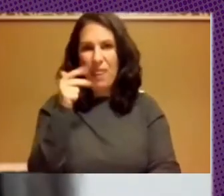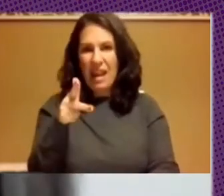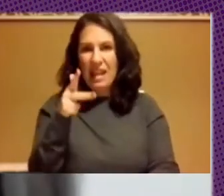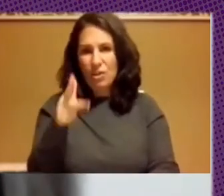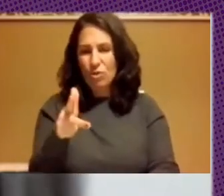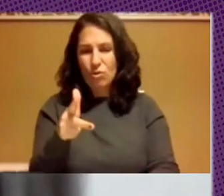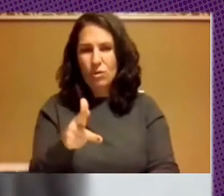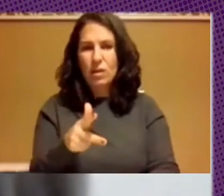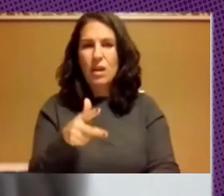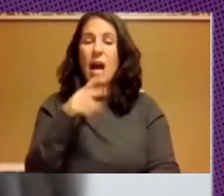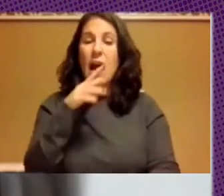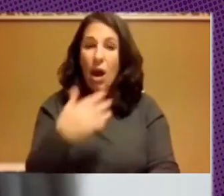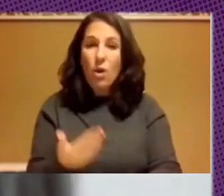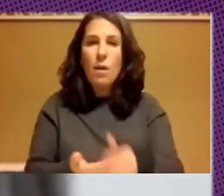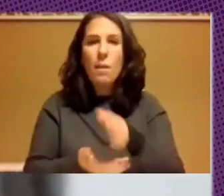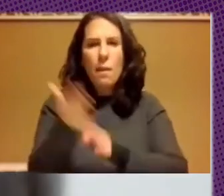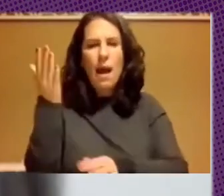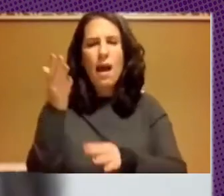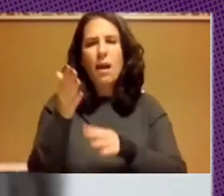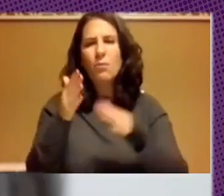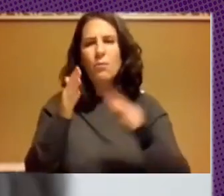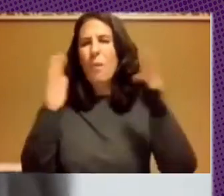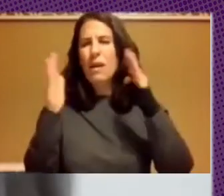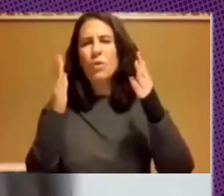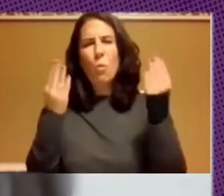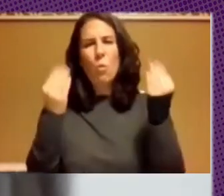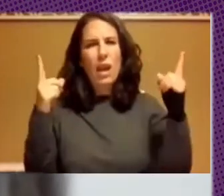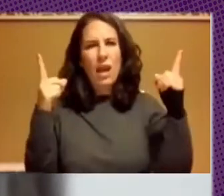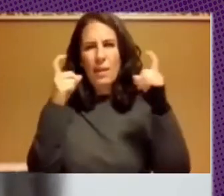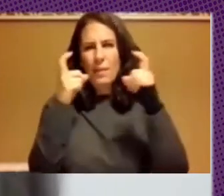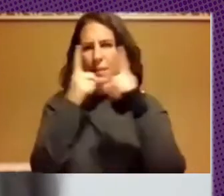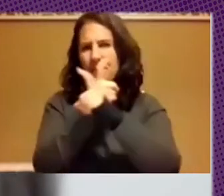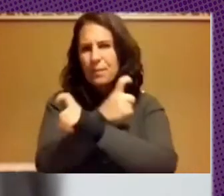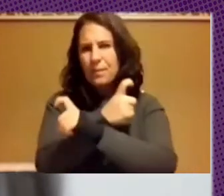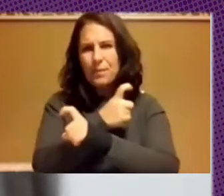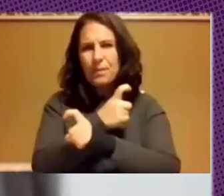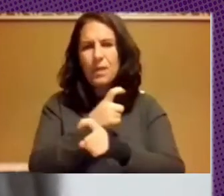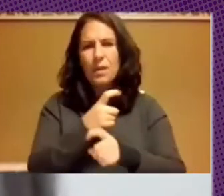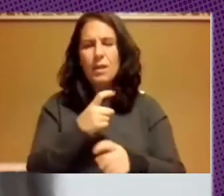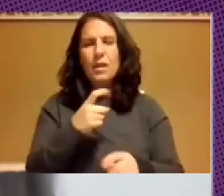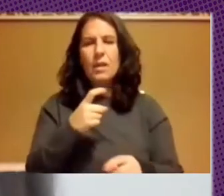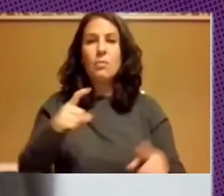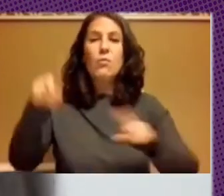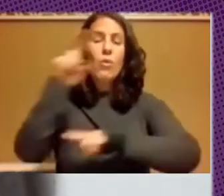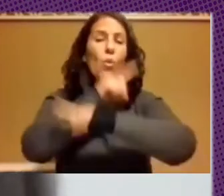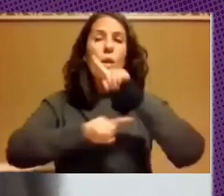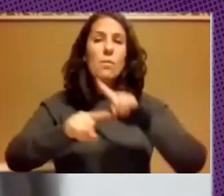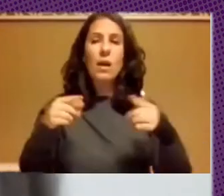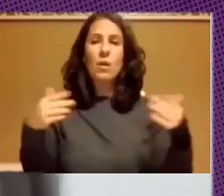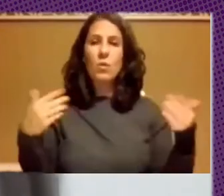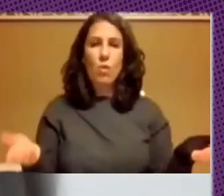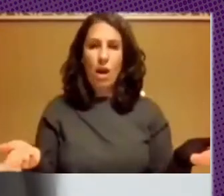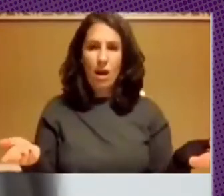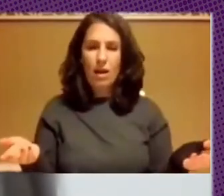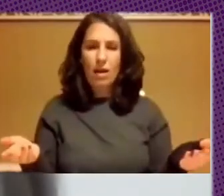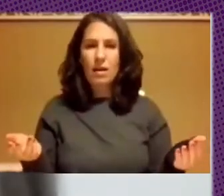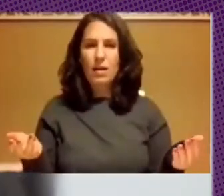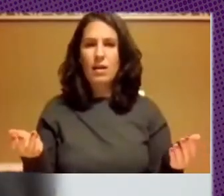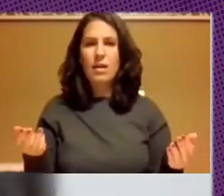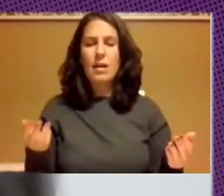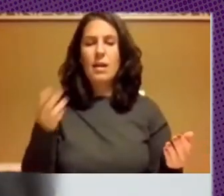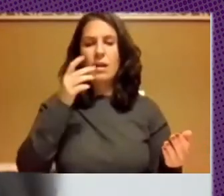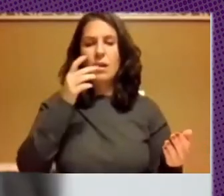entrando en una dimensión de mucha complejidad y tenemos el problema de que los tomadores de